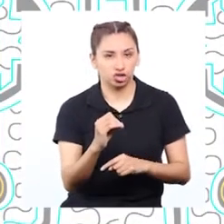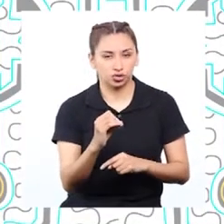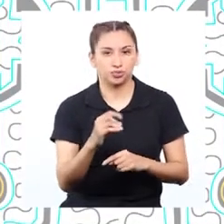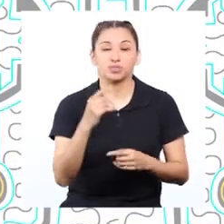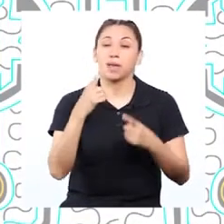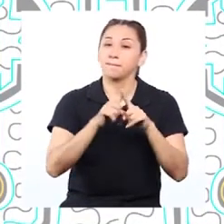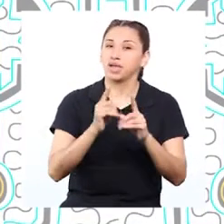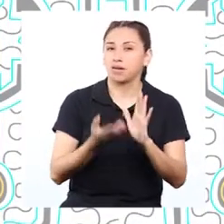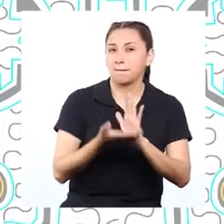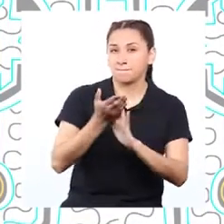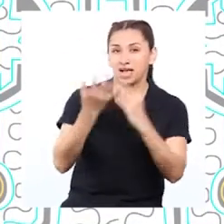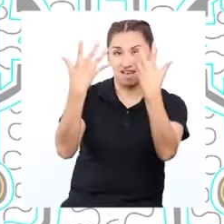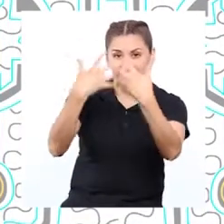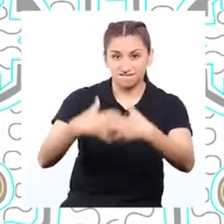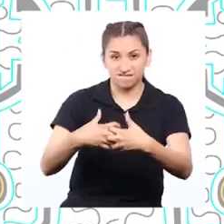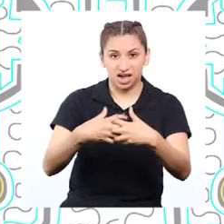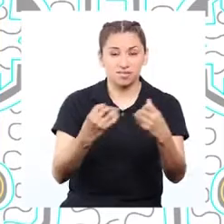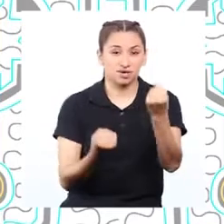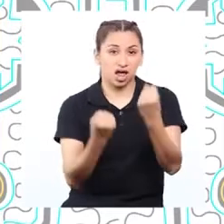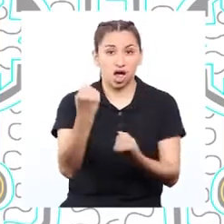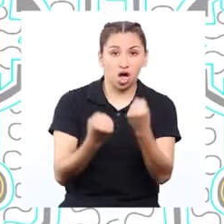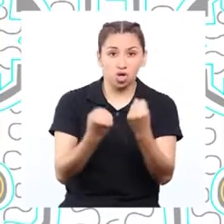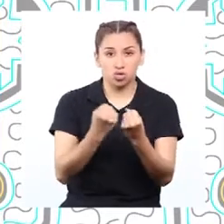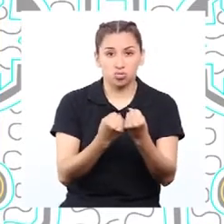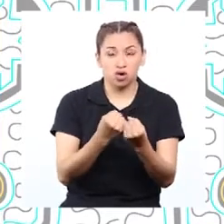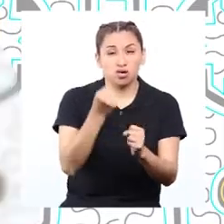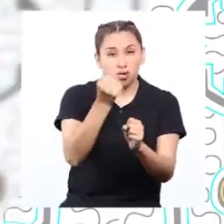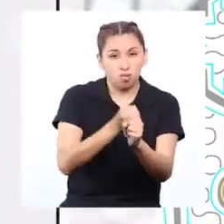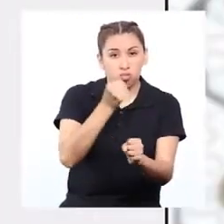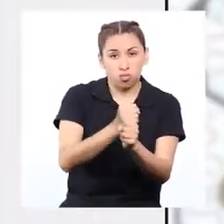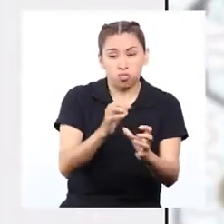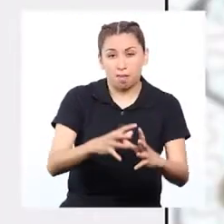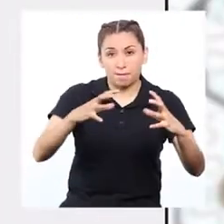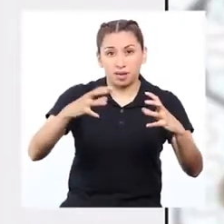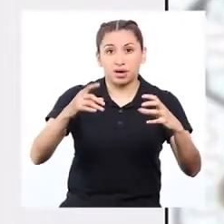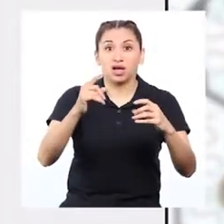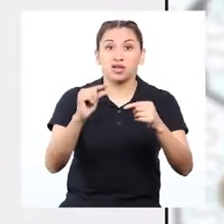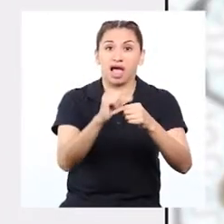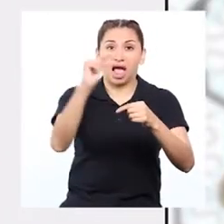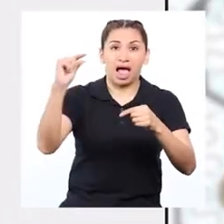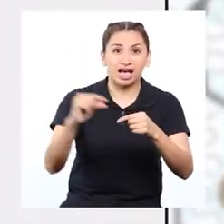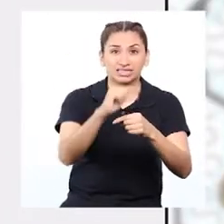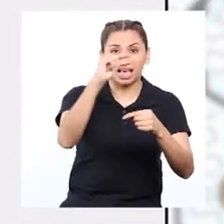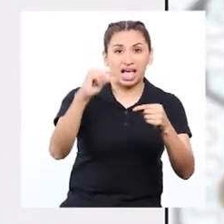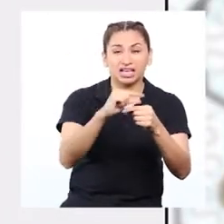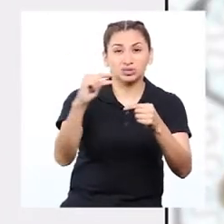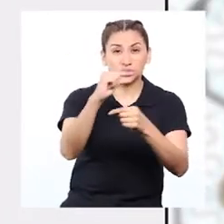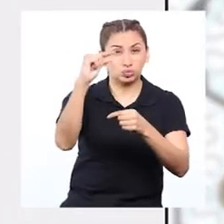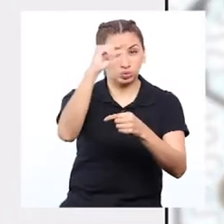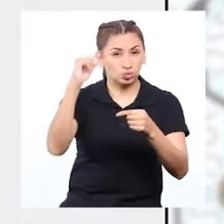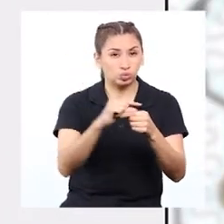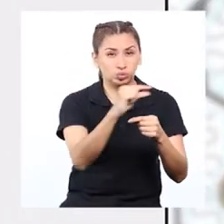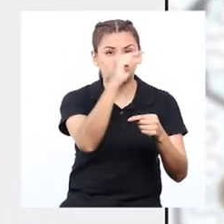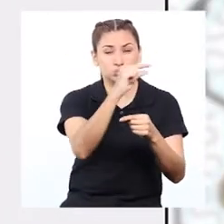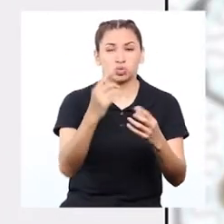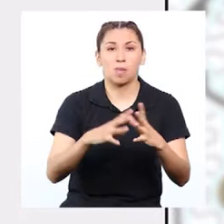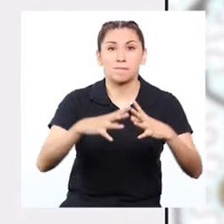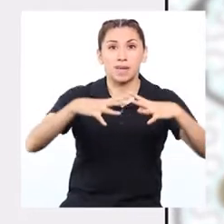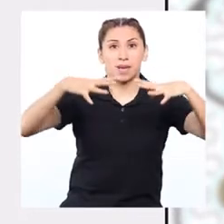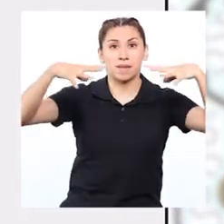fábricas y automóviles que expulsan dióxido de carbono, se altera la emisión de gases de efecto